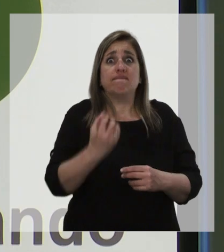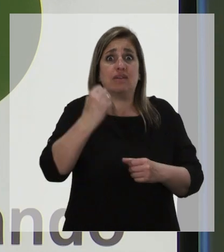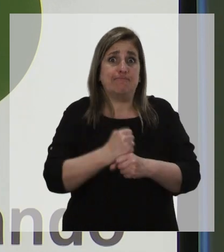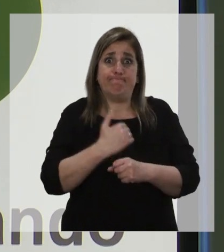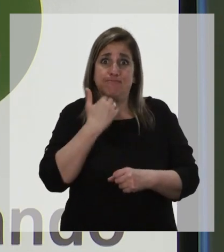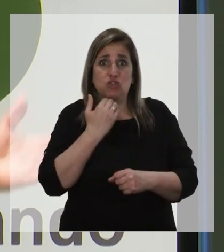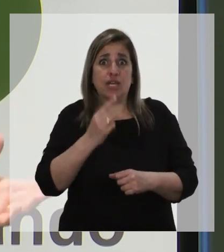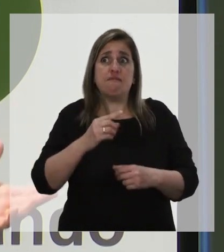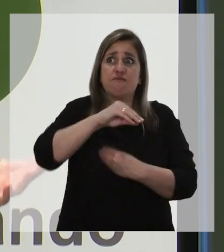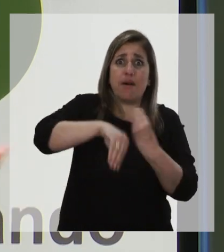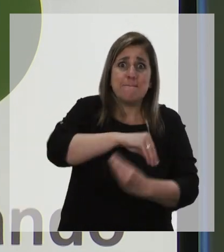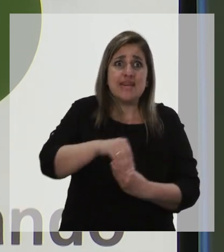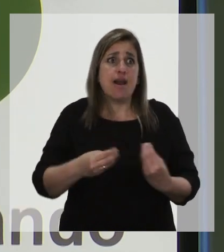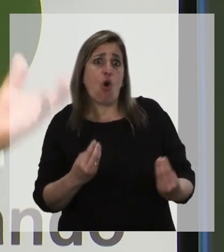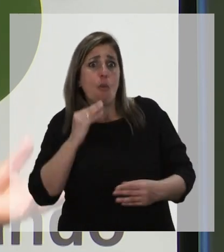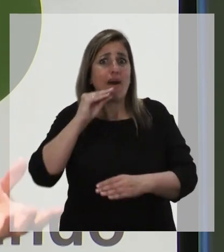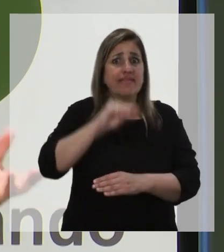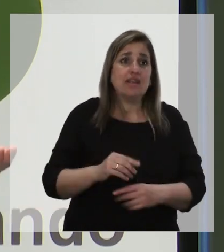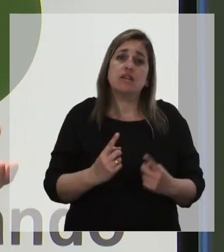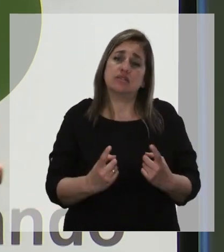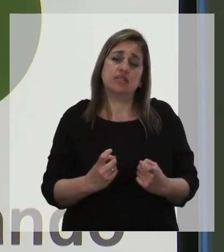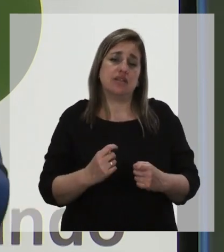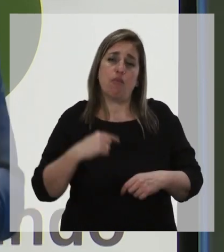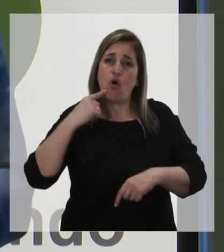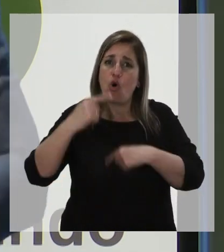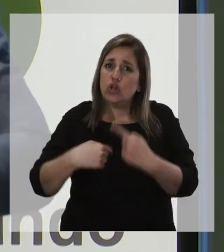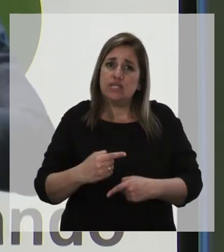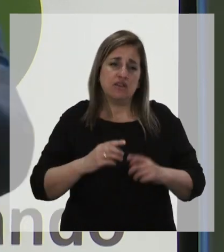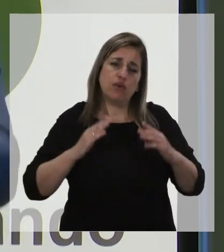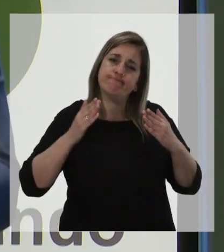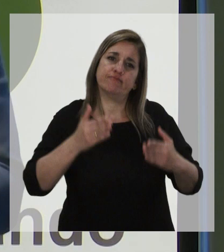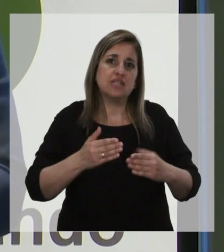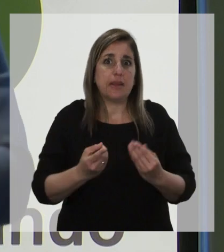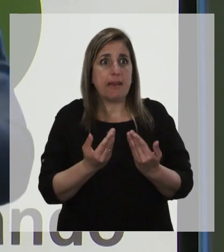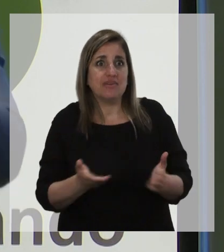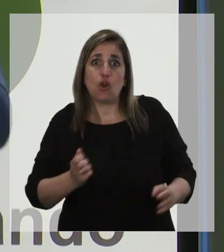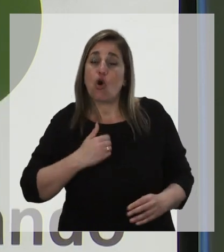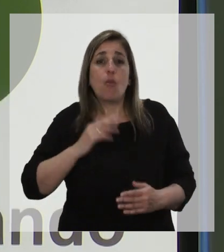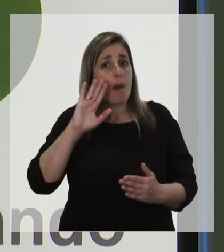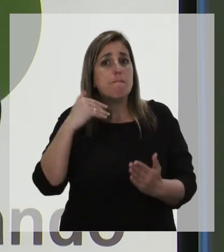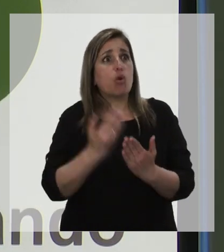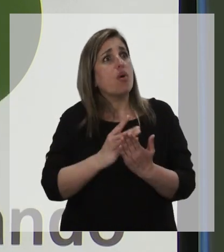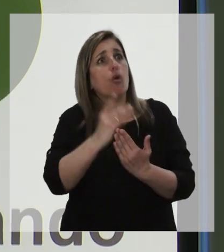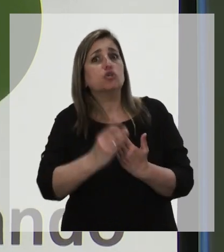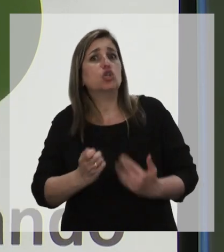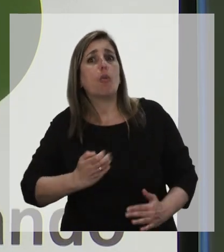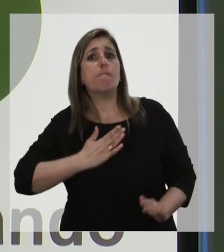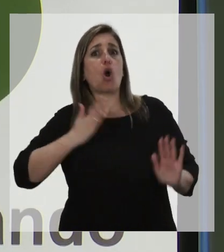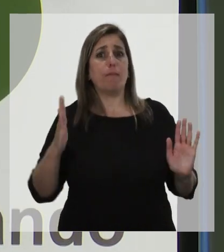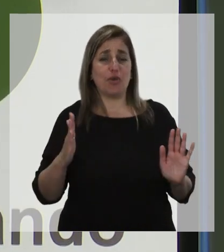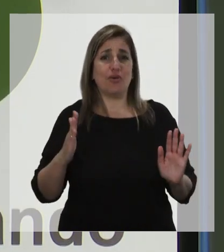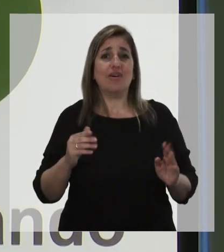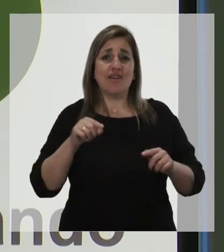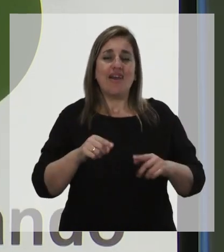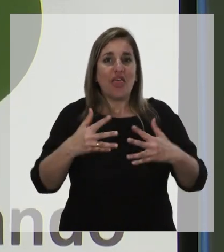recuperarlo, juntó en su familia, dice acá tenemos que sacar adelante de la casa y se pusieron a emprender y muchos de ellos ahí capaz que descubrieron